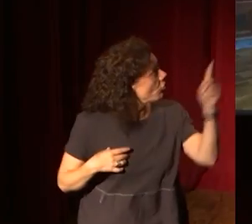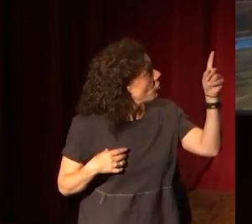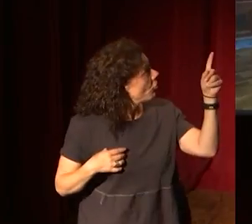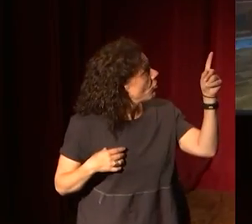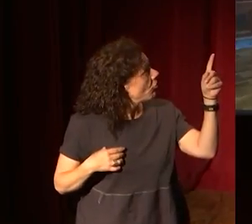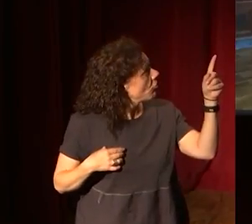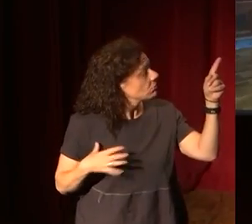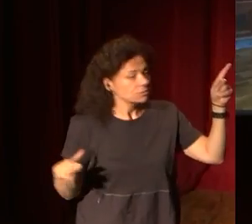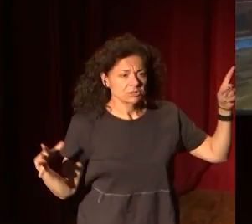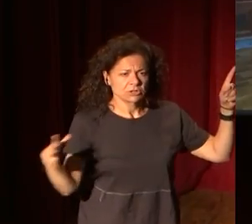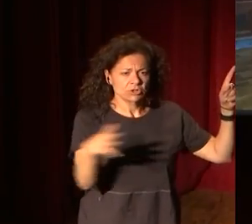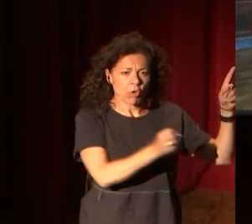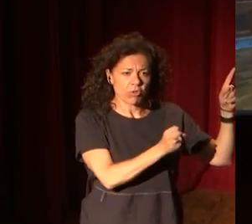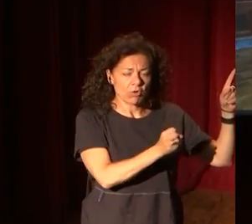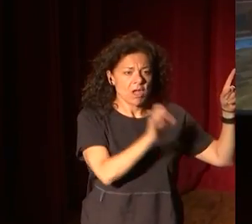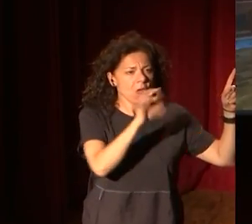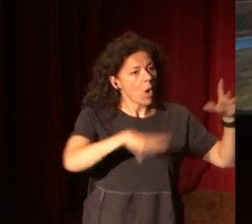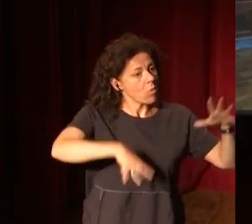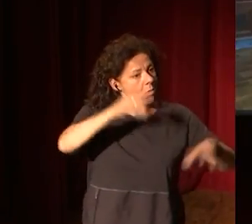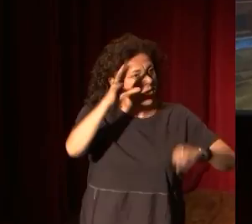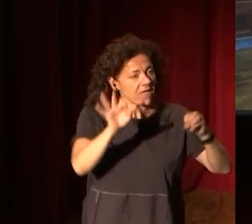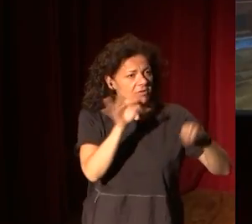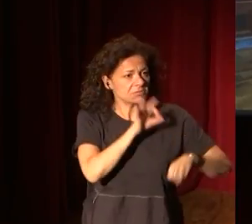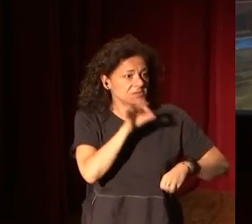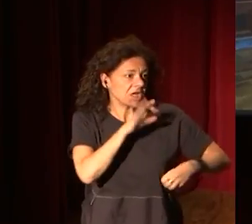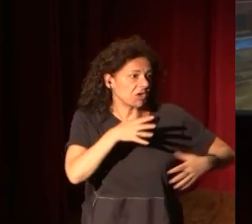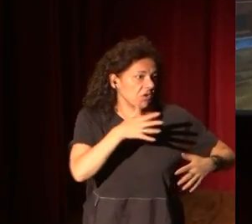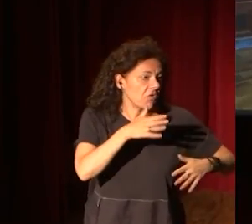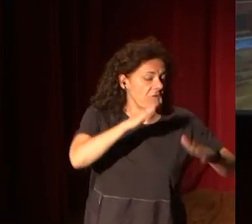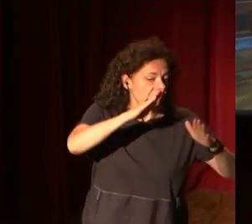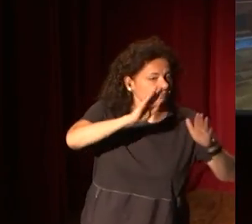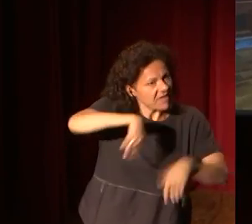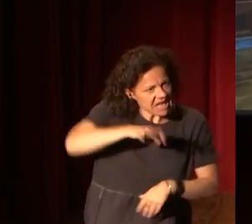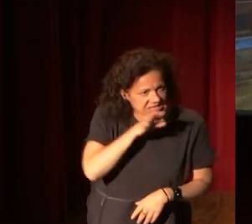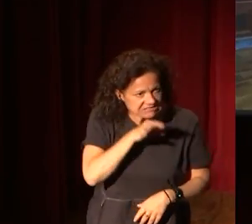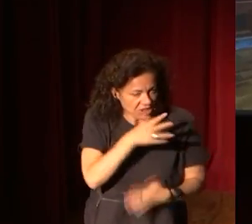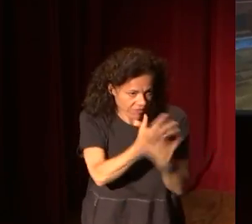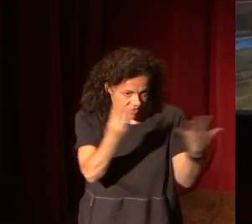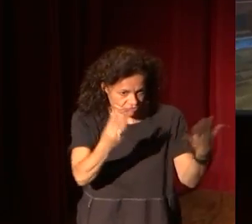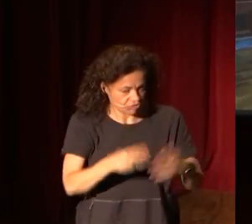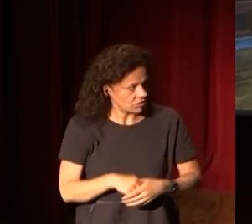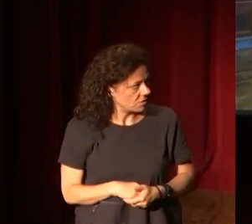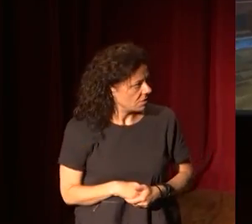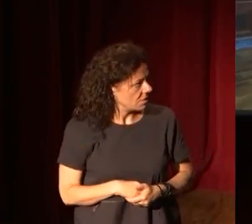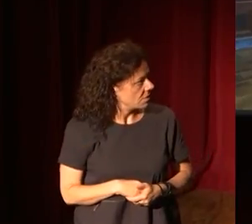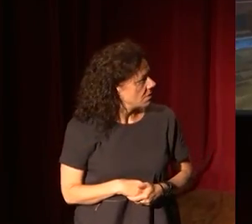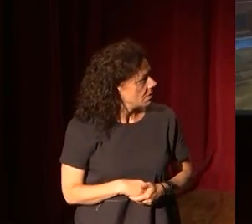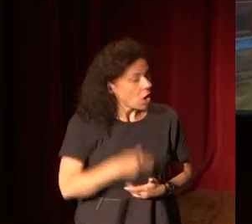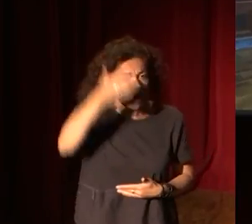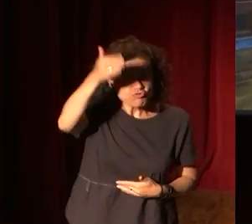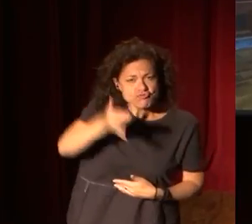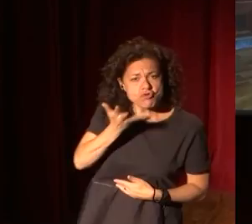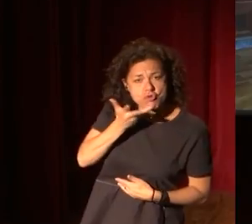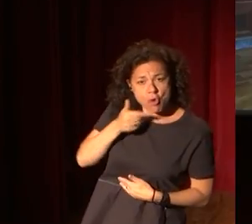El resto, como si fuese un palacio del siglo II, voy a decir, finales del XVIII. Incluso el color de las paredes.